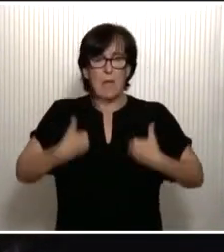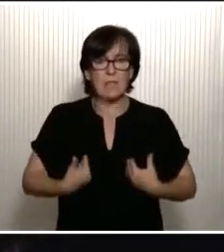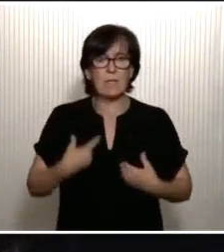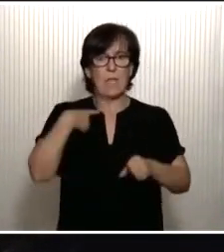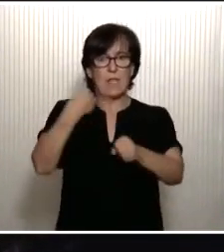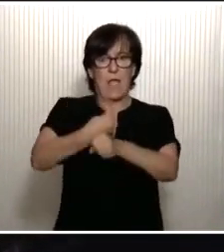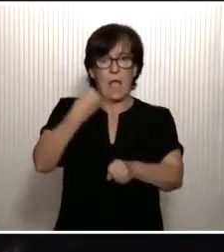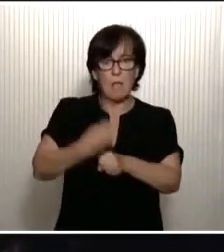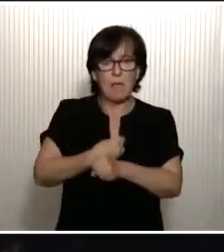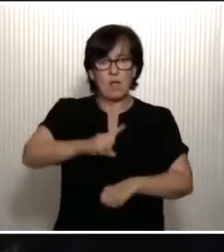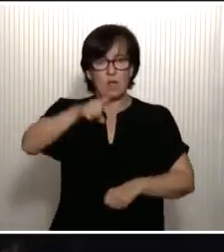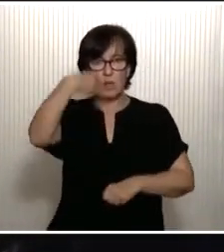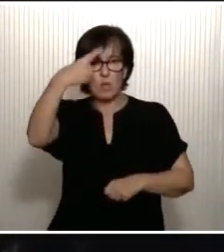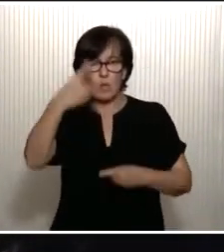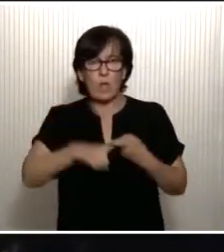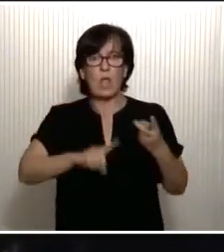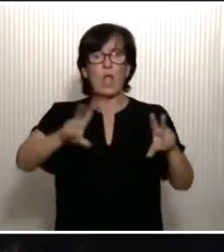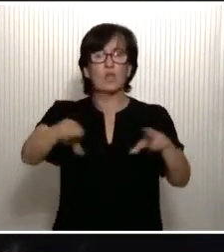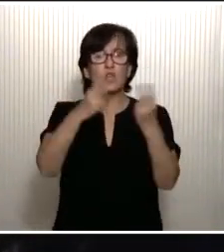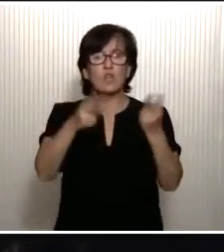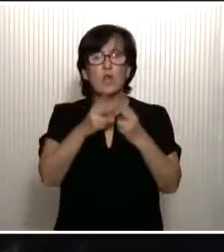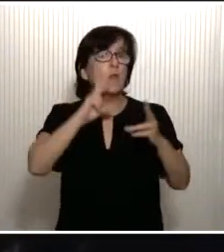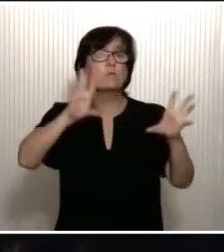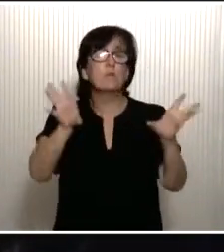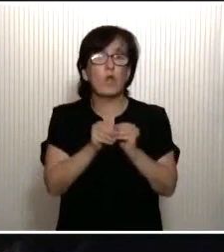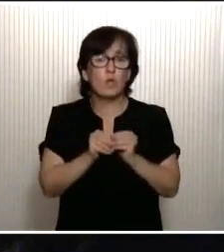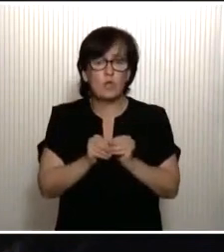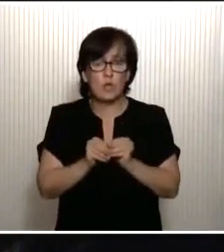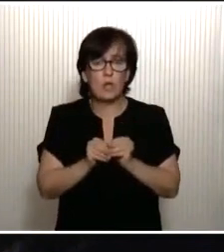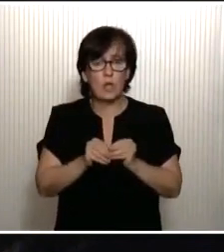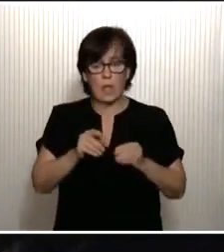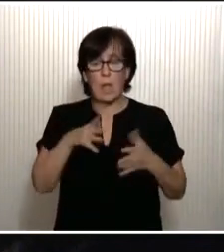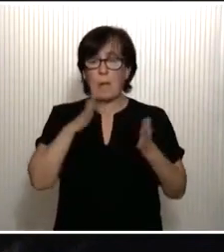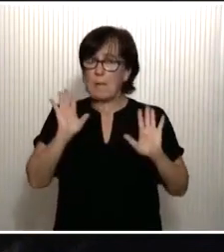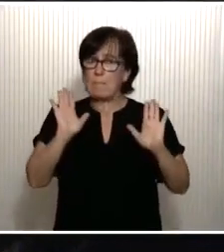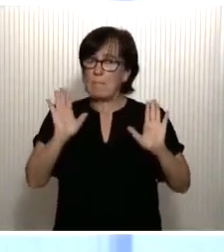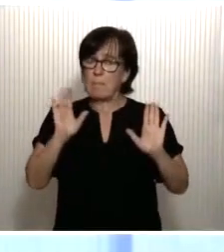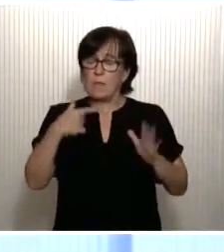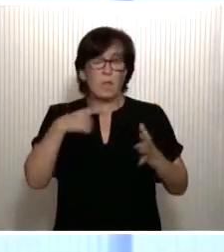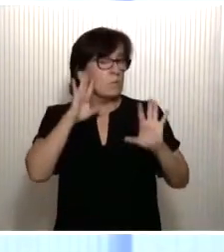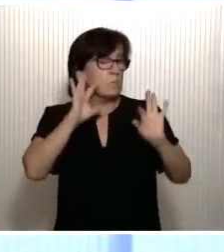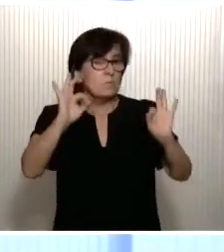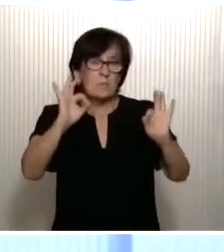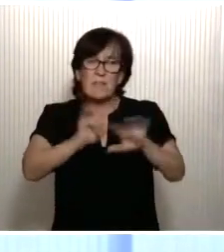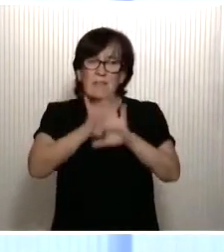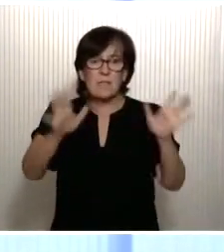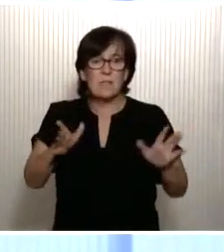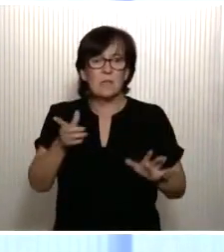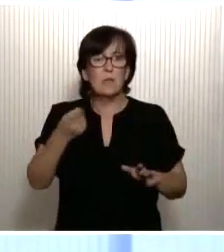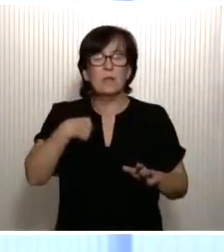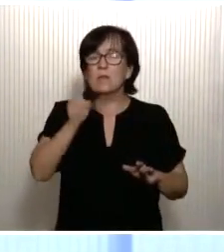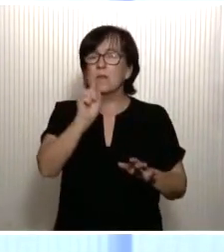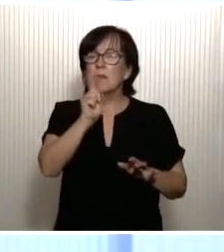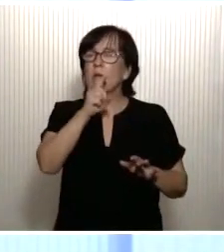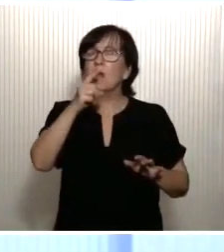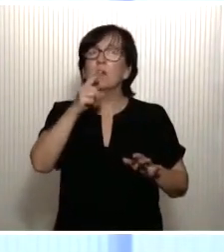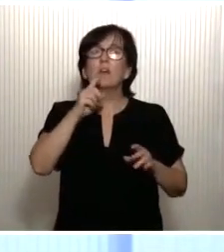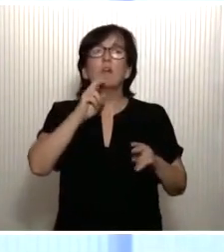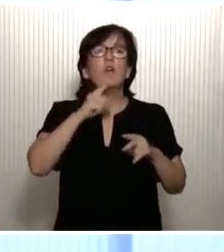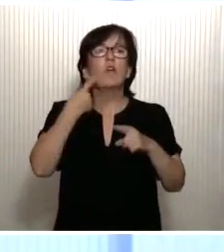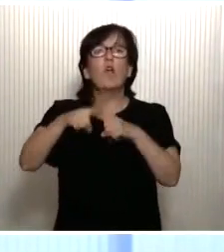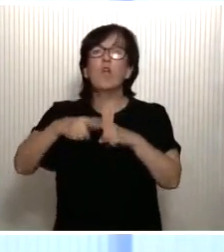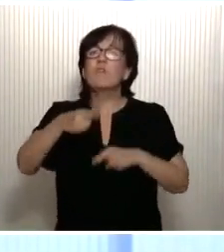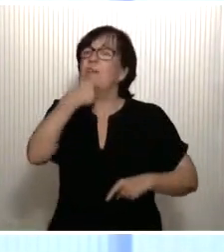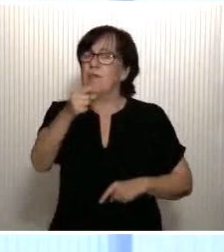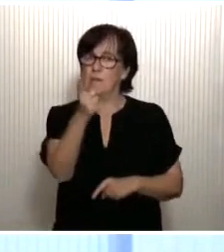laboral, cultural, social, en definitiva. Pero es evidente que no está resultando una tarea fácil para